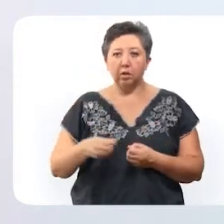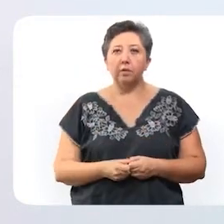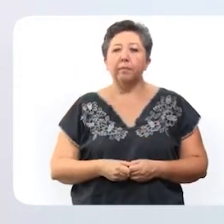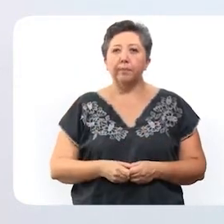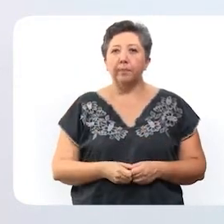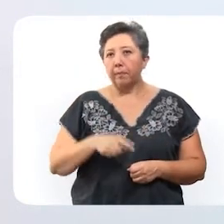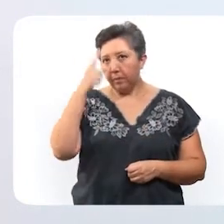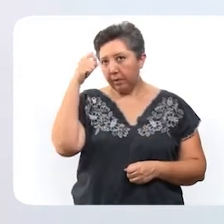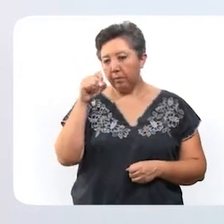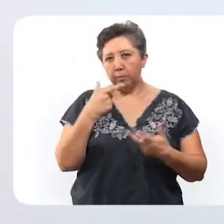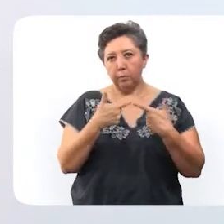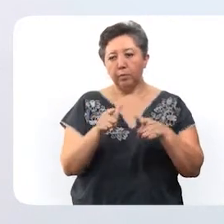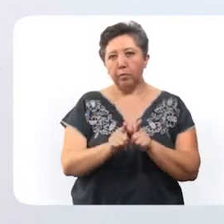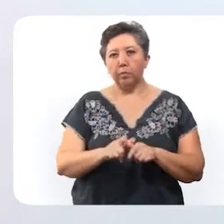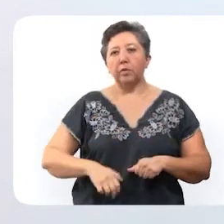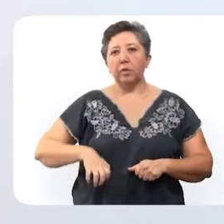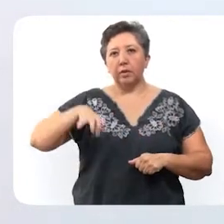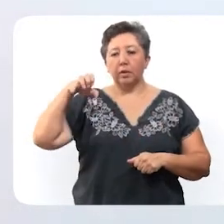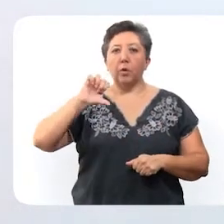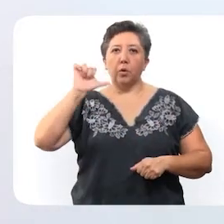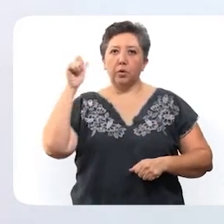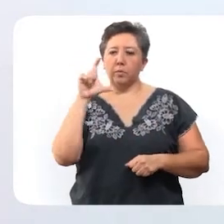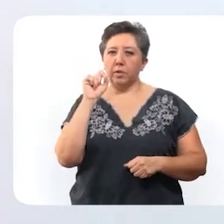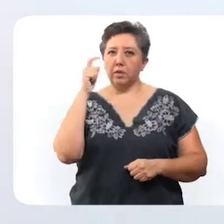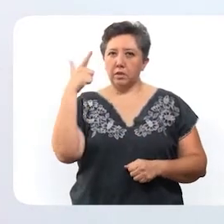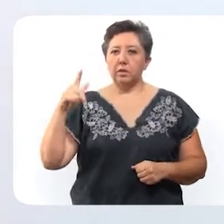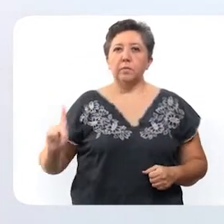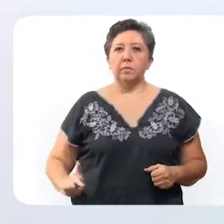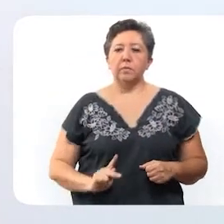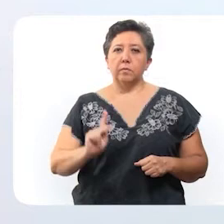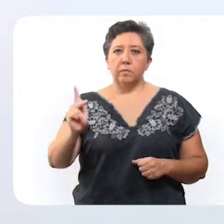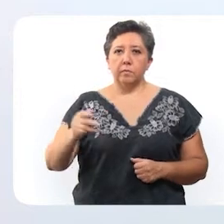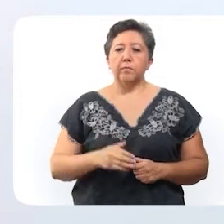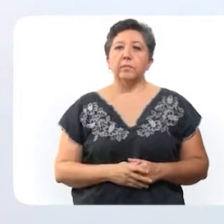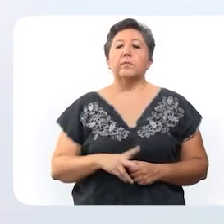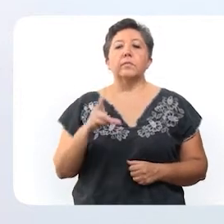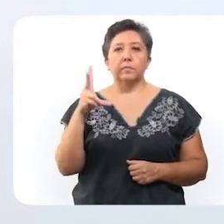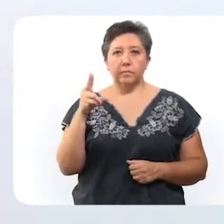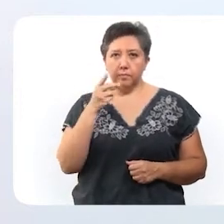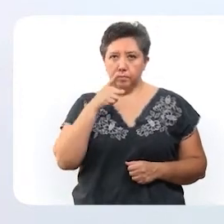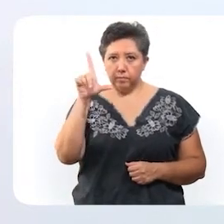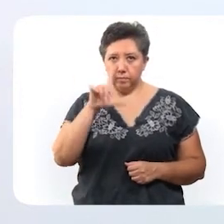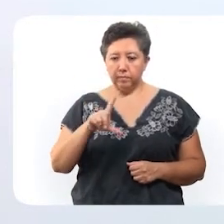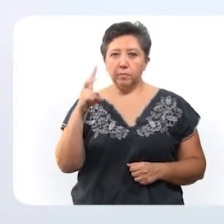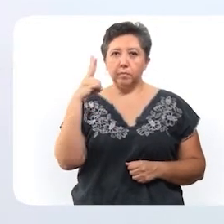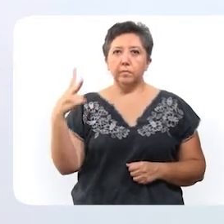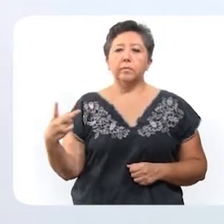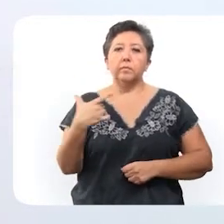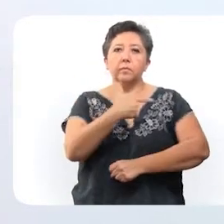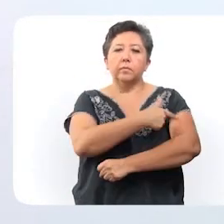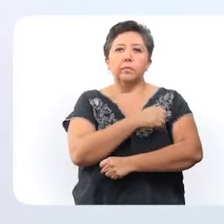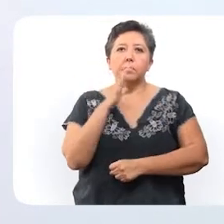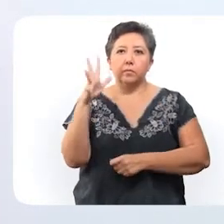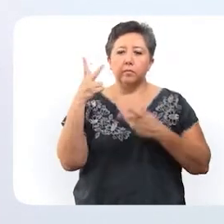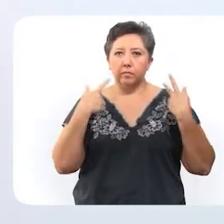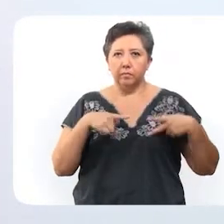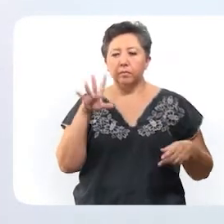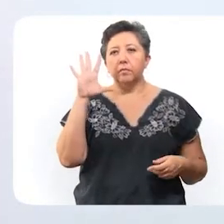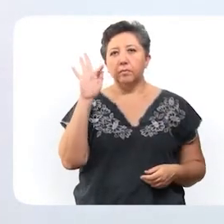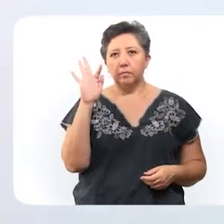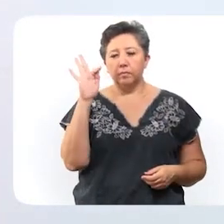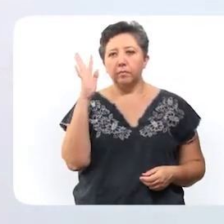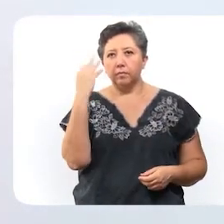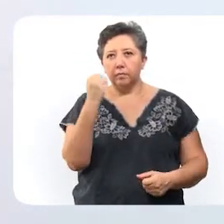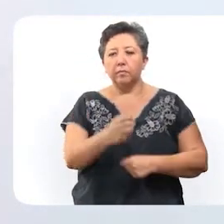aplicación para el mismo grupo de edad en otros 27 municipios. Además, el lunes 2 se vacunará a la población de